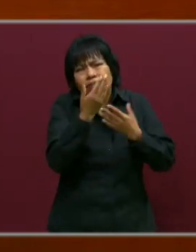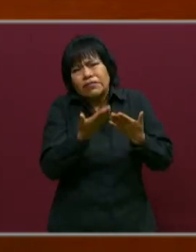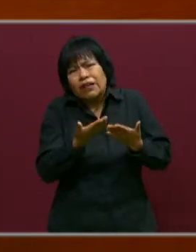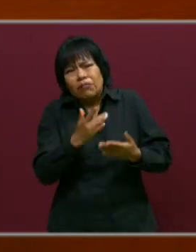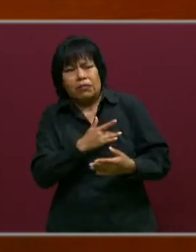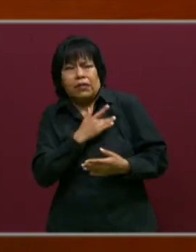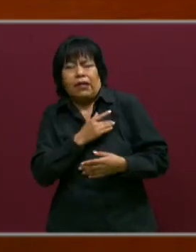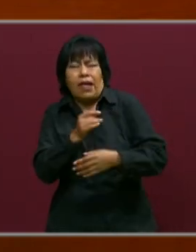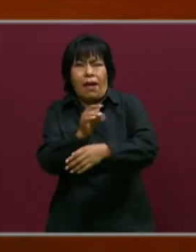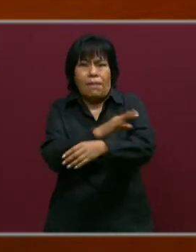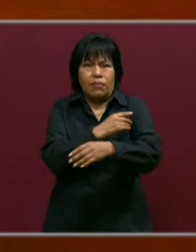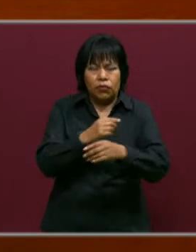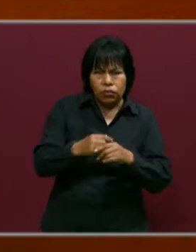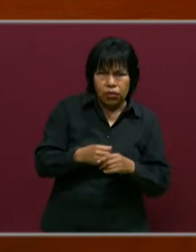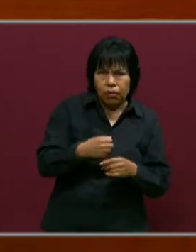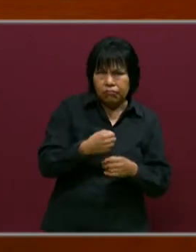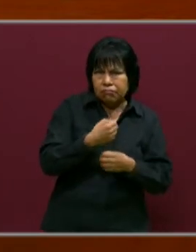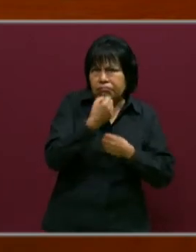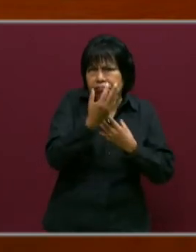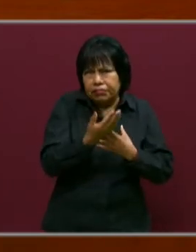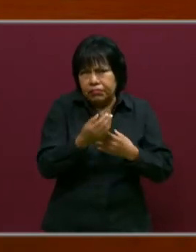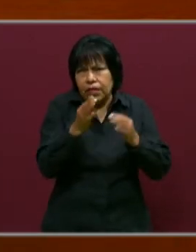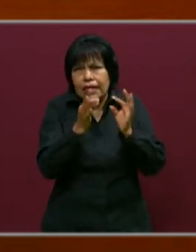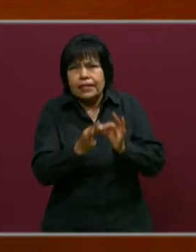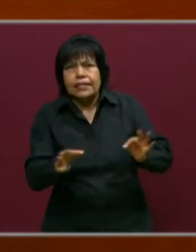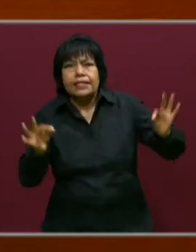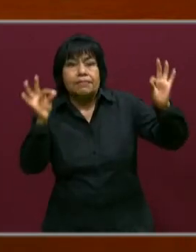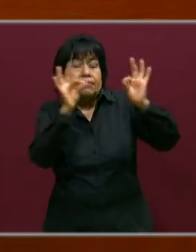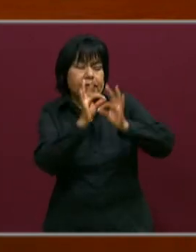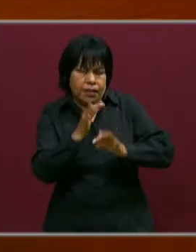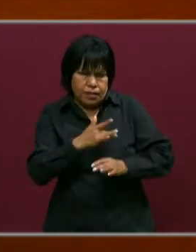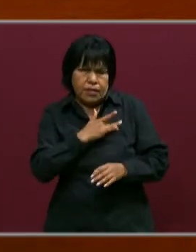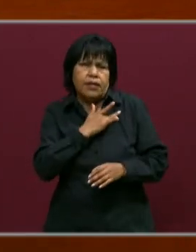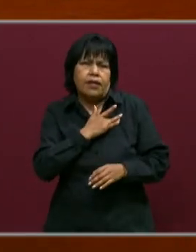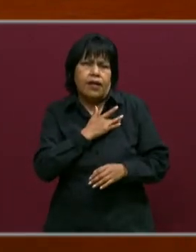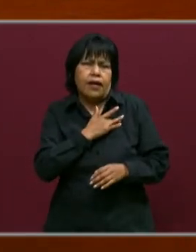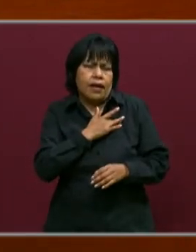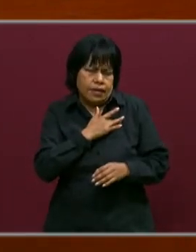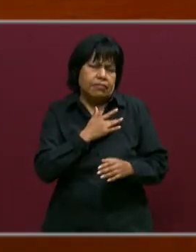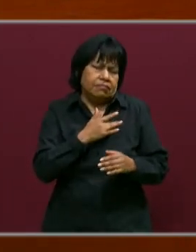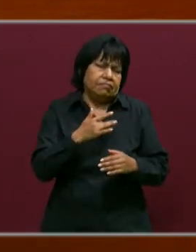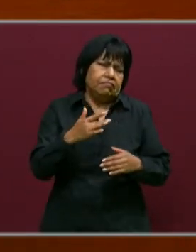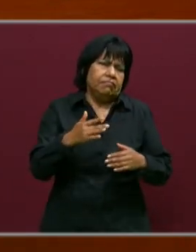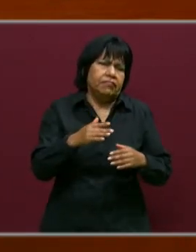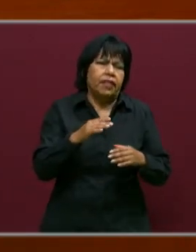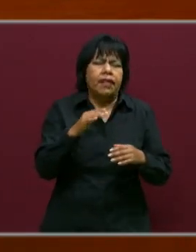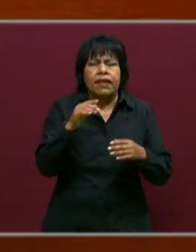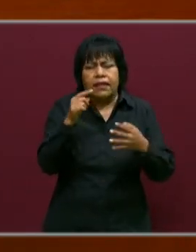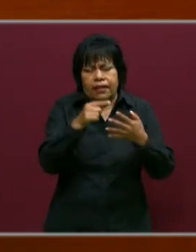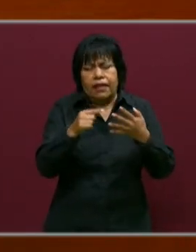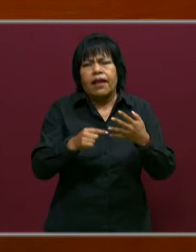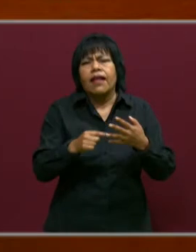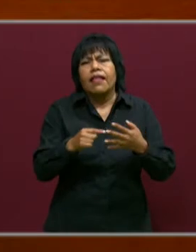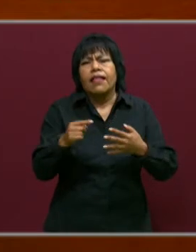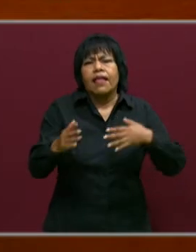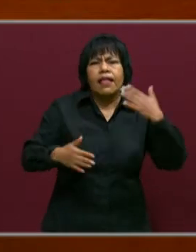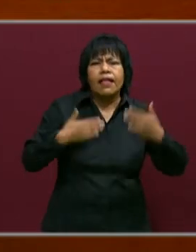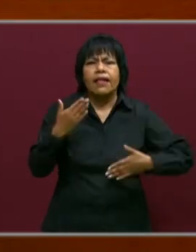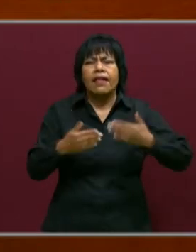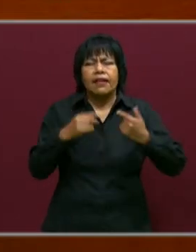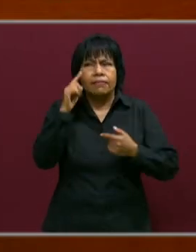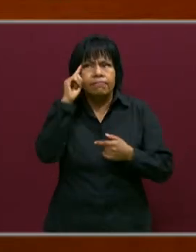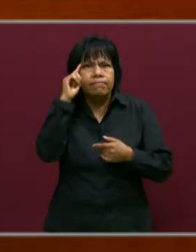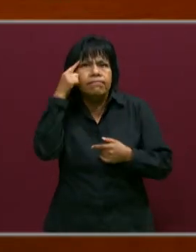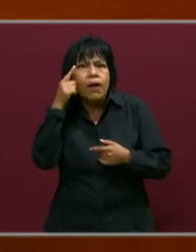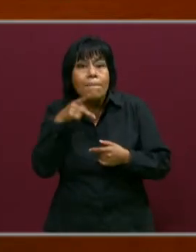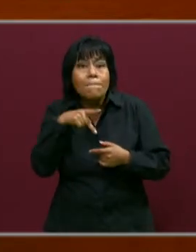se les ha pedido que es importante que los niños sientan, ¿no? Desde que sientan alegría, sientan enojo, y lo que se